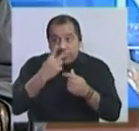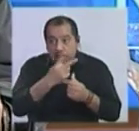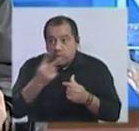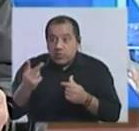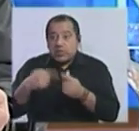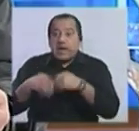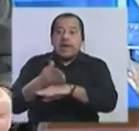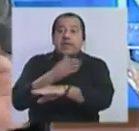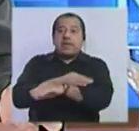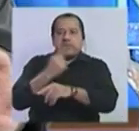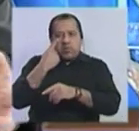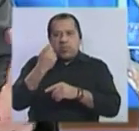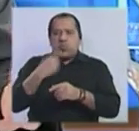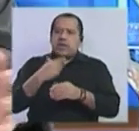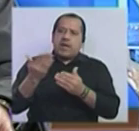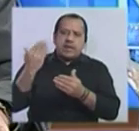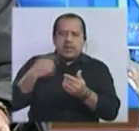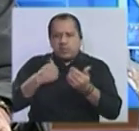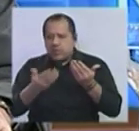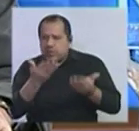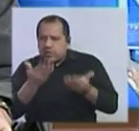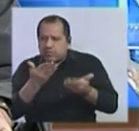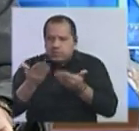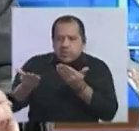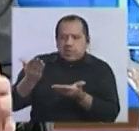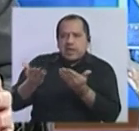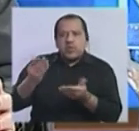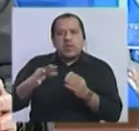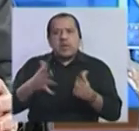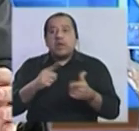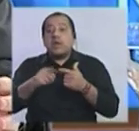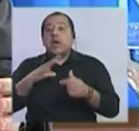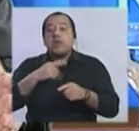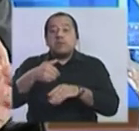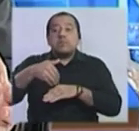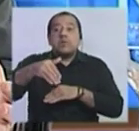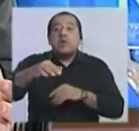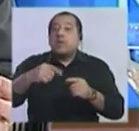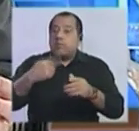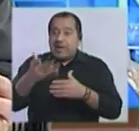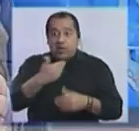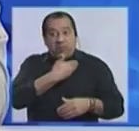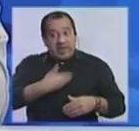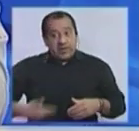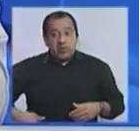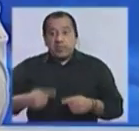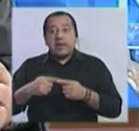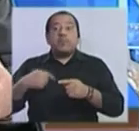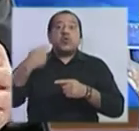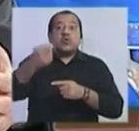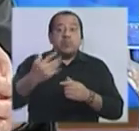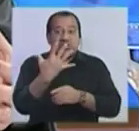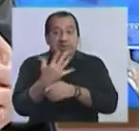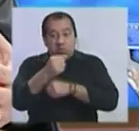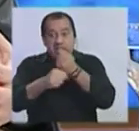previamente, ¿no? En los análisis, haciendo los ejercicios, un escenario de gobernabilidad complicado. Claro. Es decir, complicado